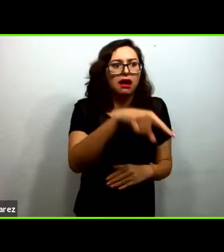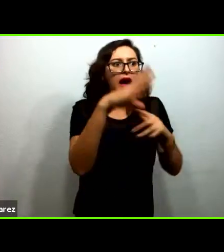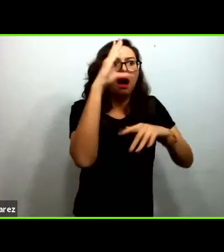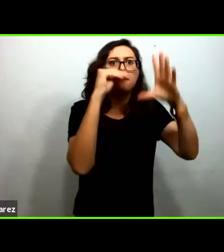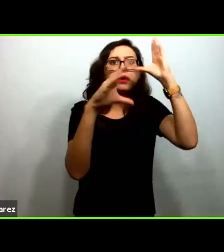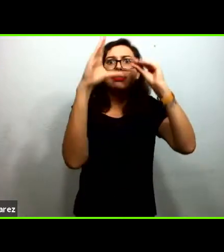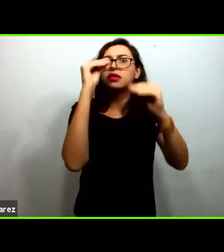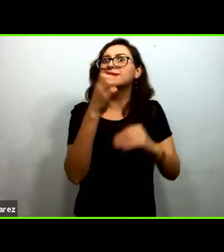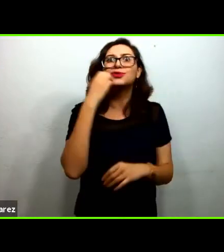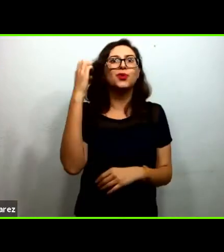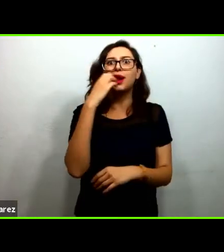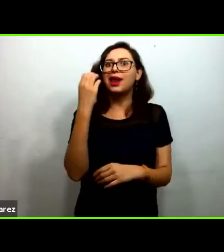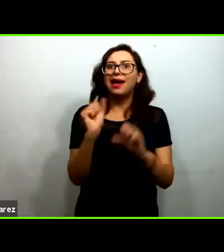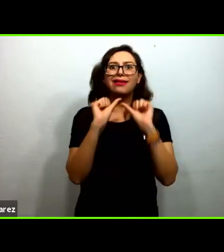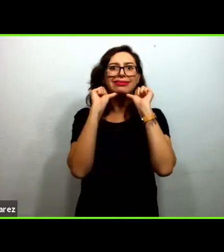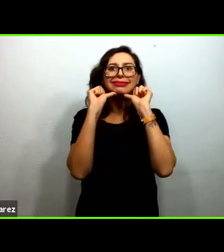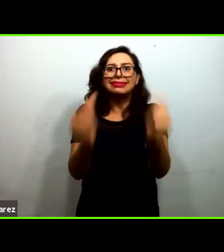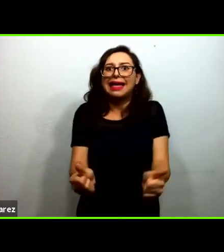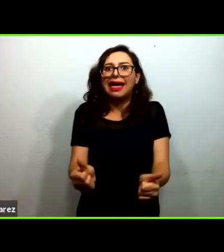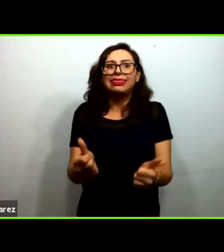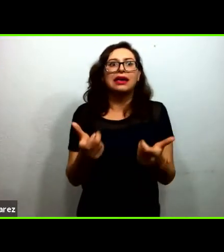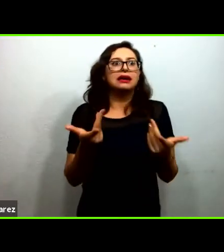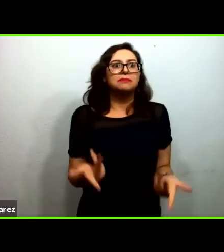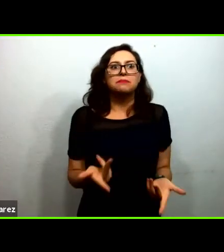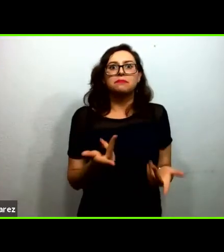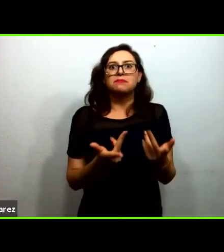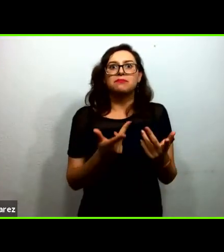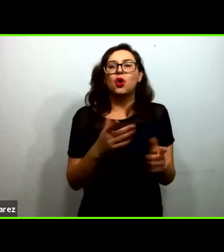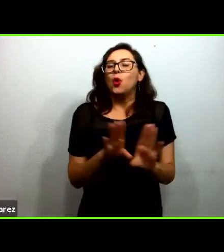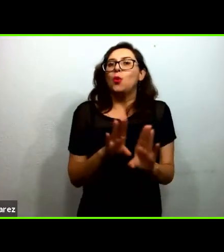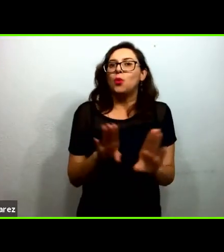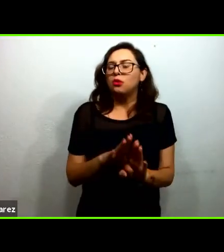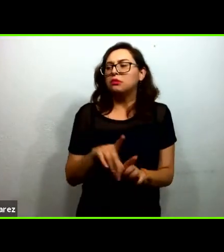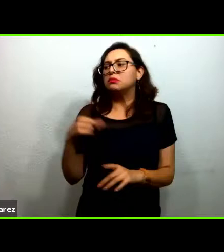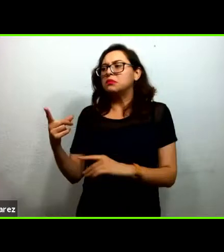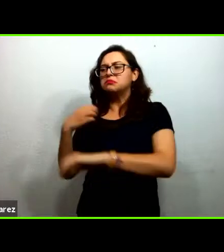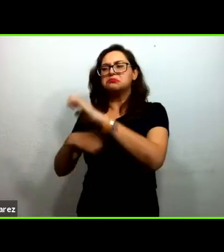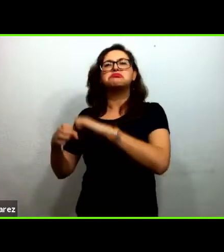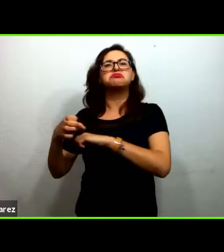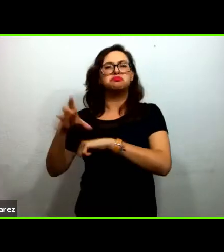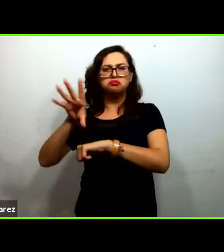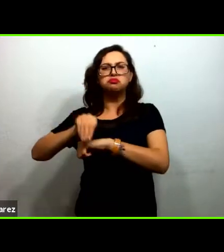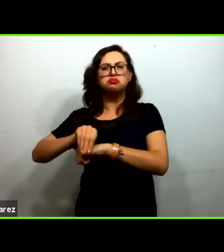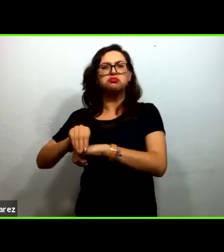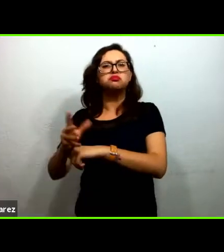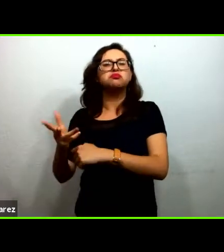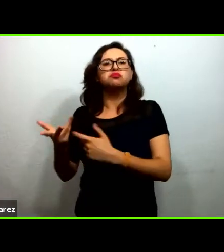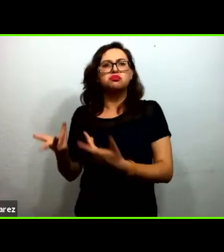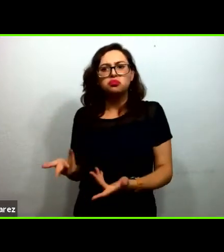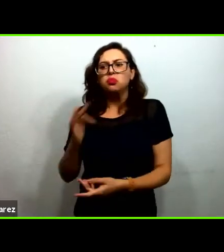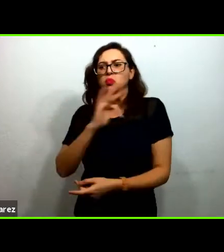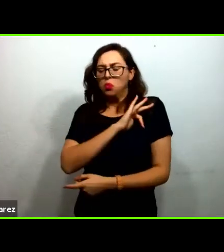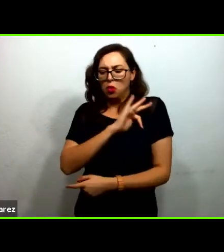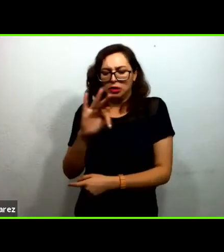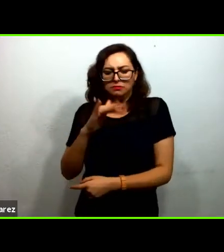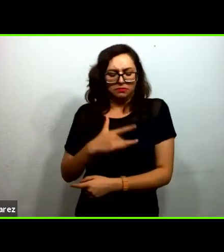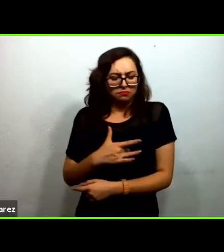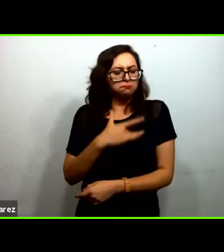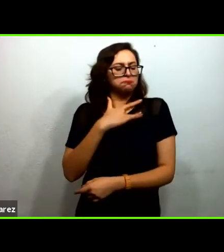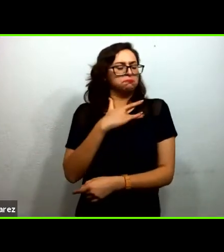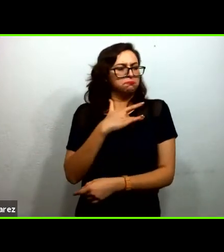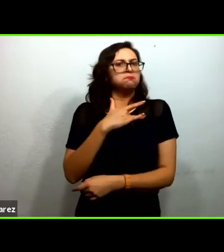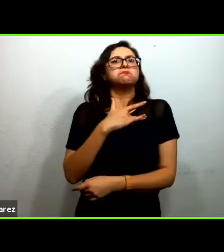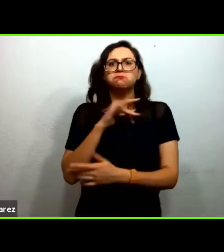vamos a volver a la escuela a clases presenciales pronto entonces si ese empresario puede sensibilizarse y puede